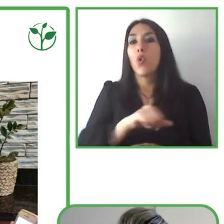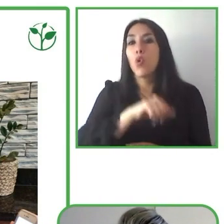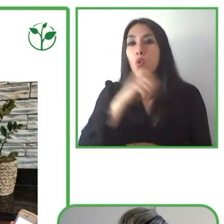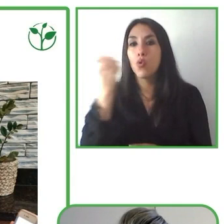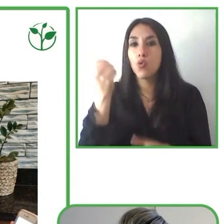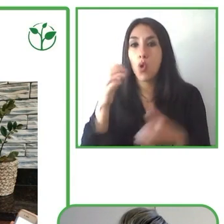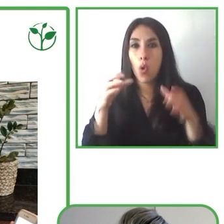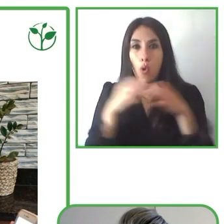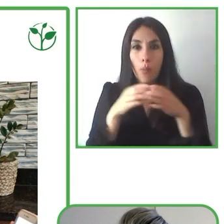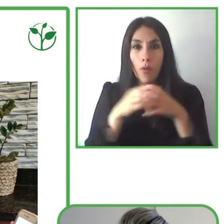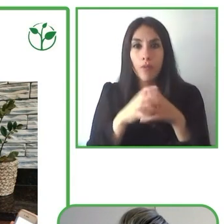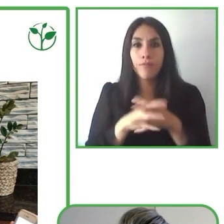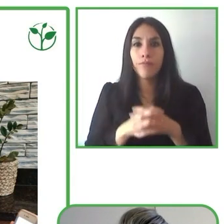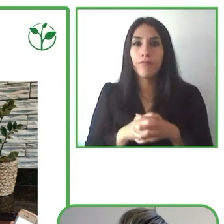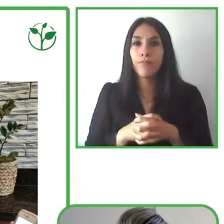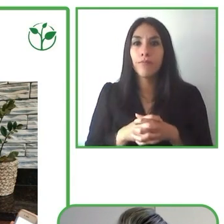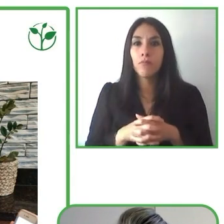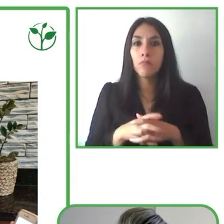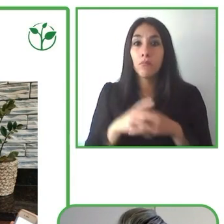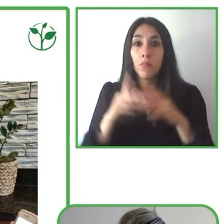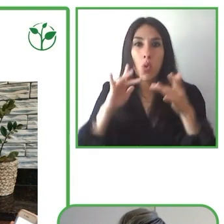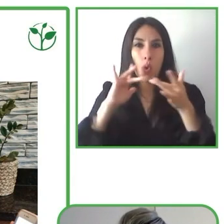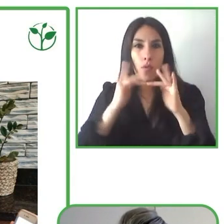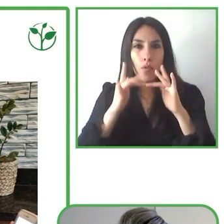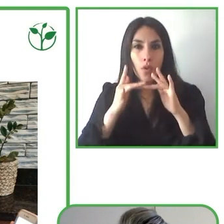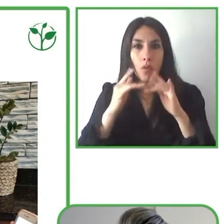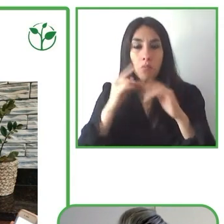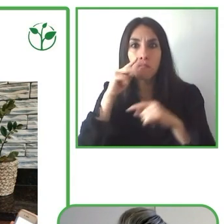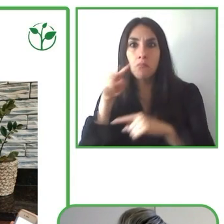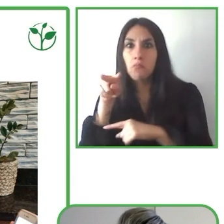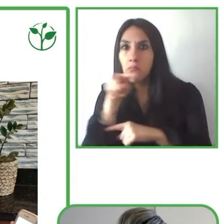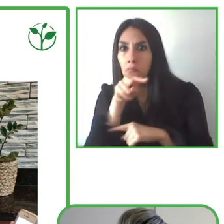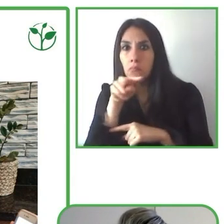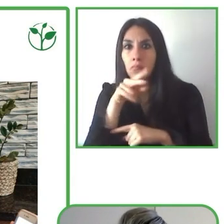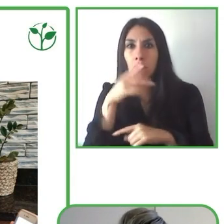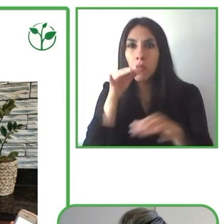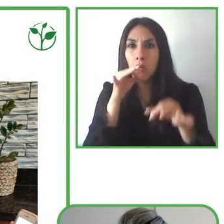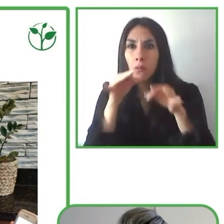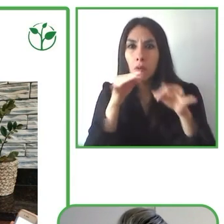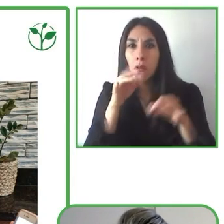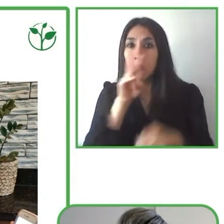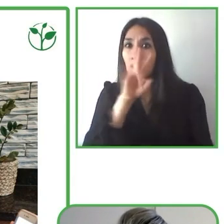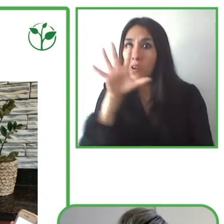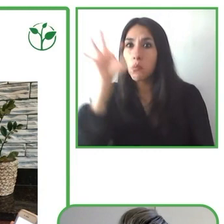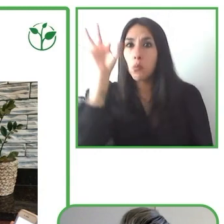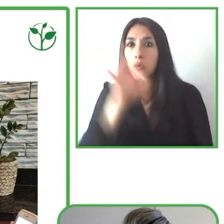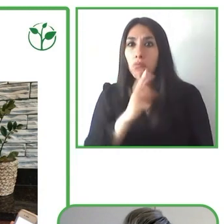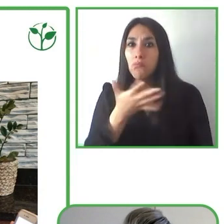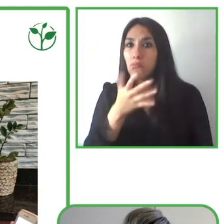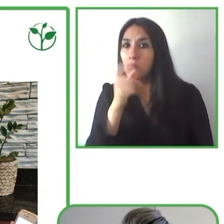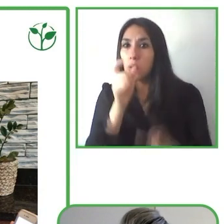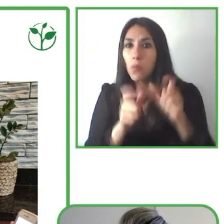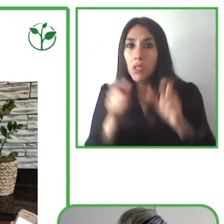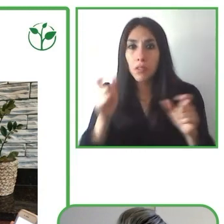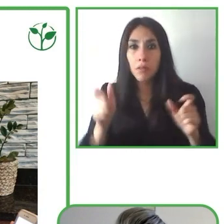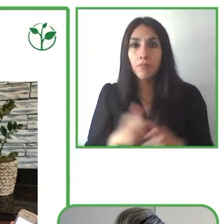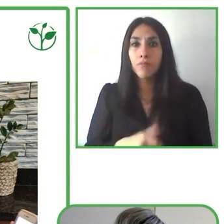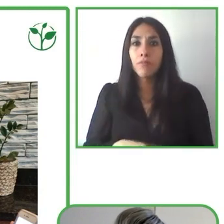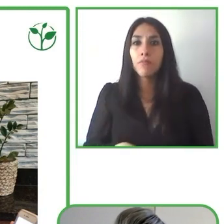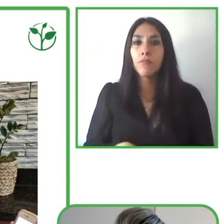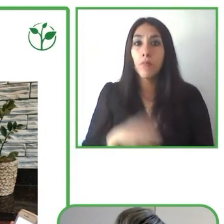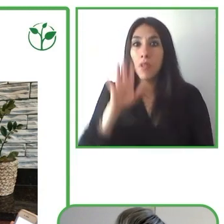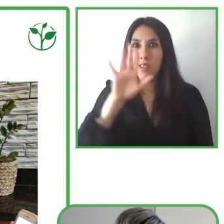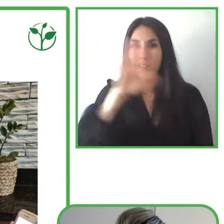el 99% de la población brasileña mayor de 10 años